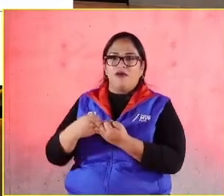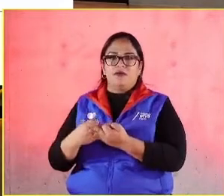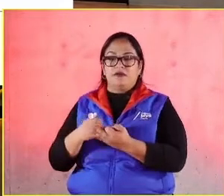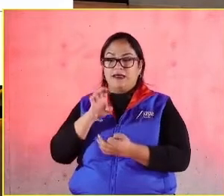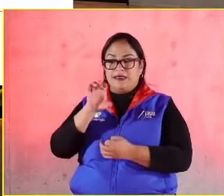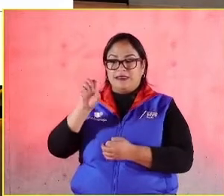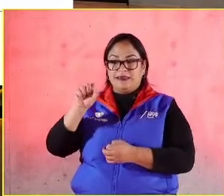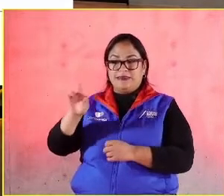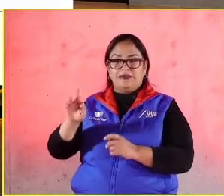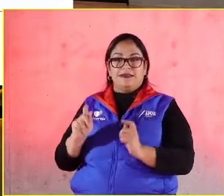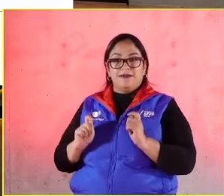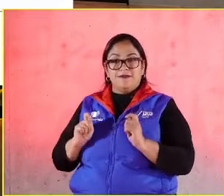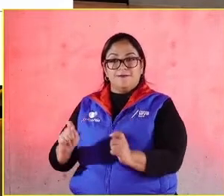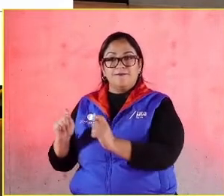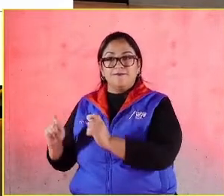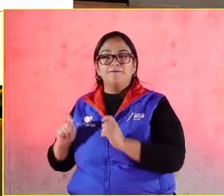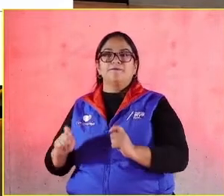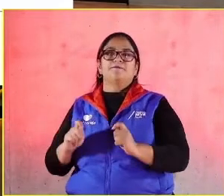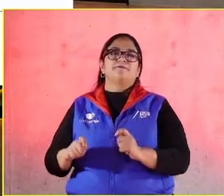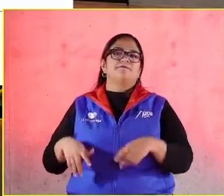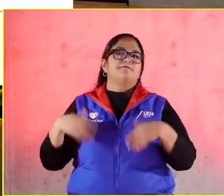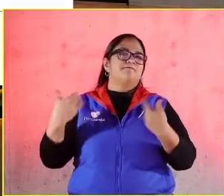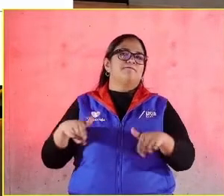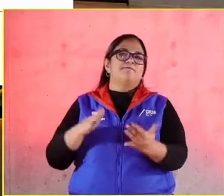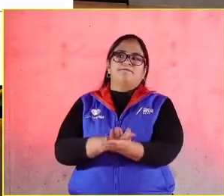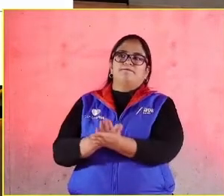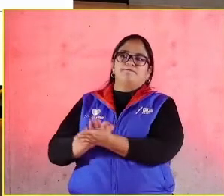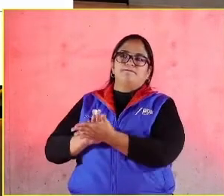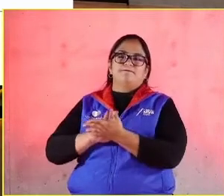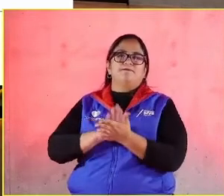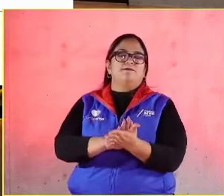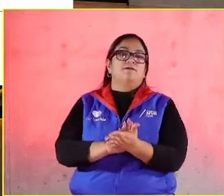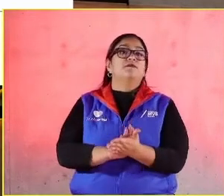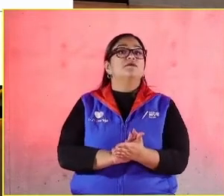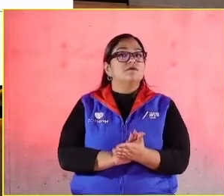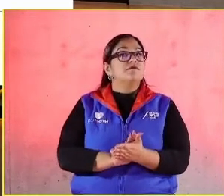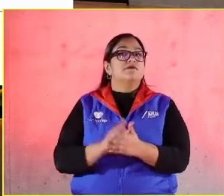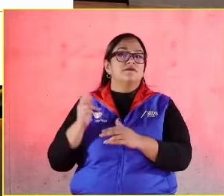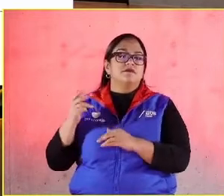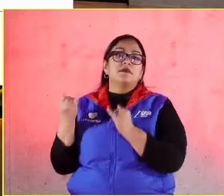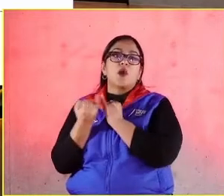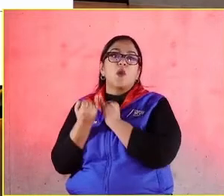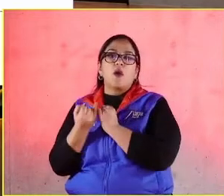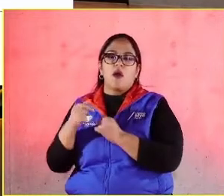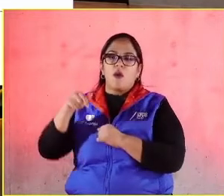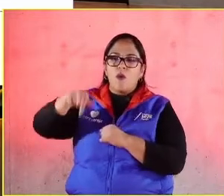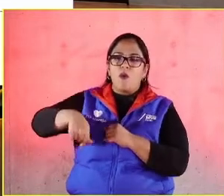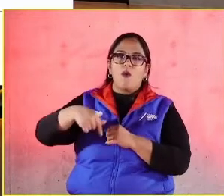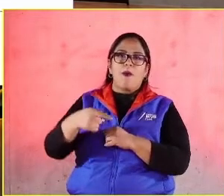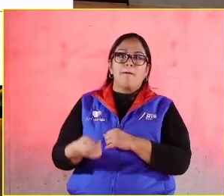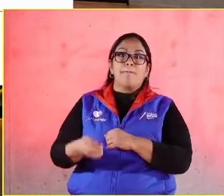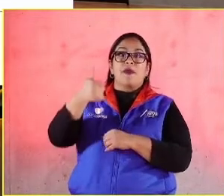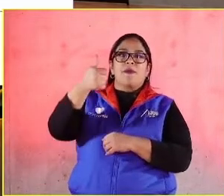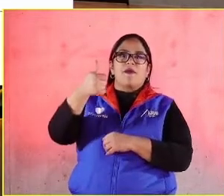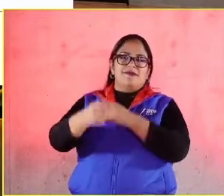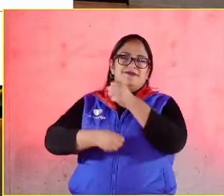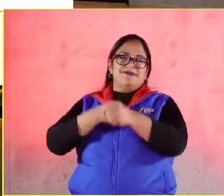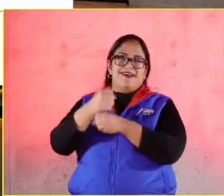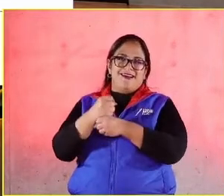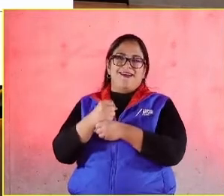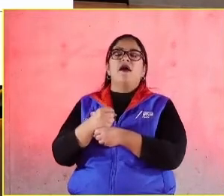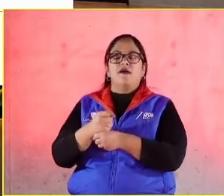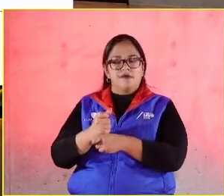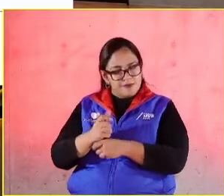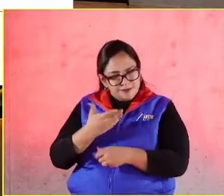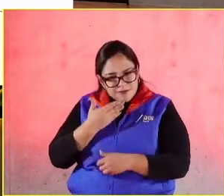del distintivo ESR durante todos estos años y a las que se incorporan durante este año. Bienvenidos a